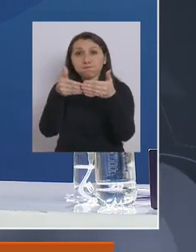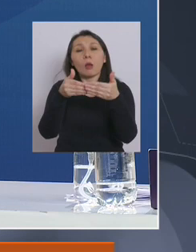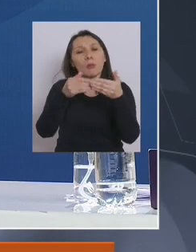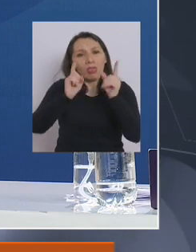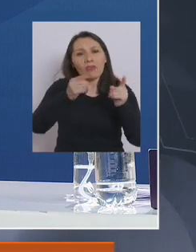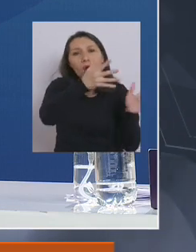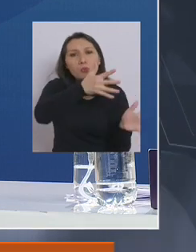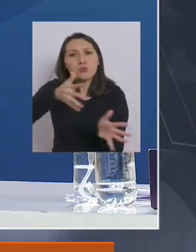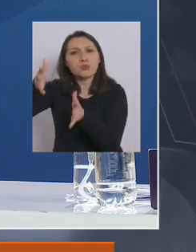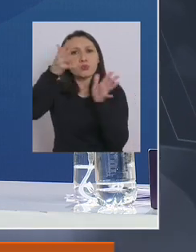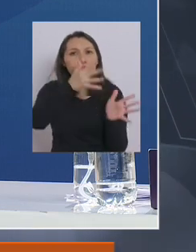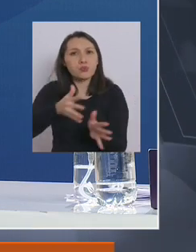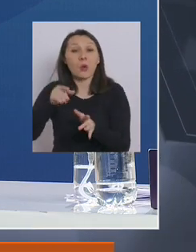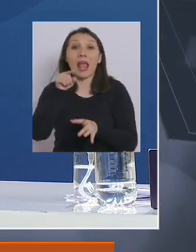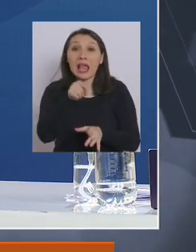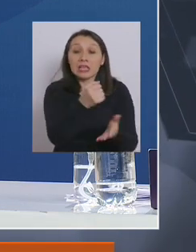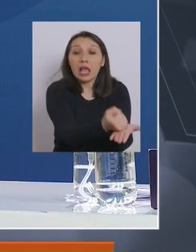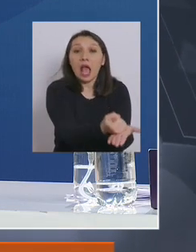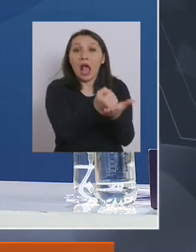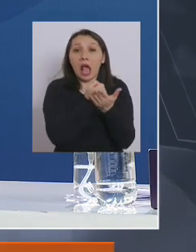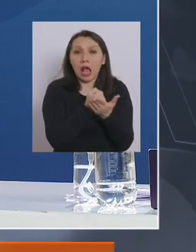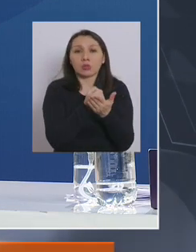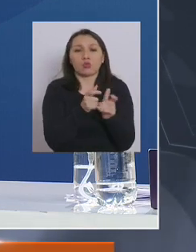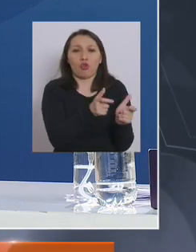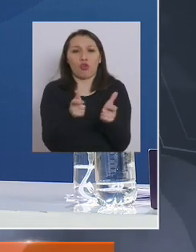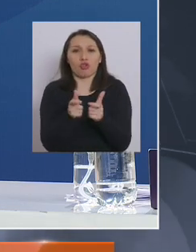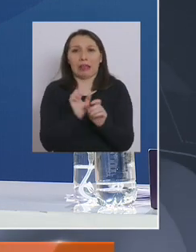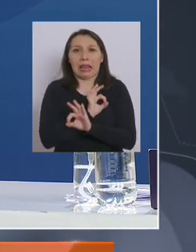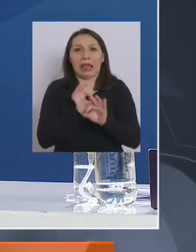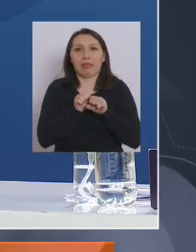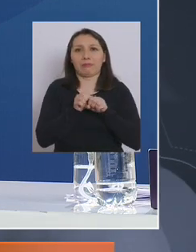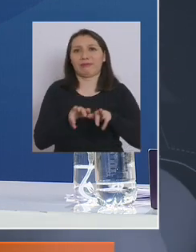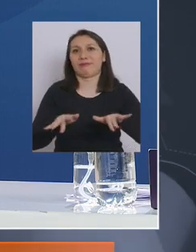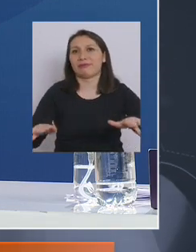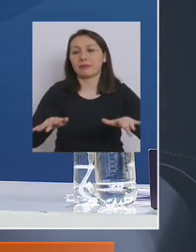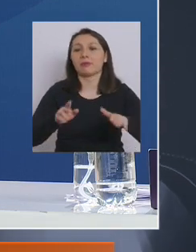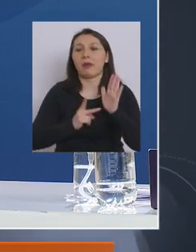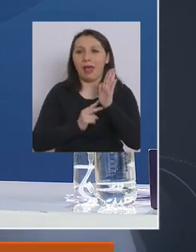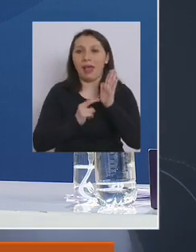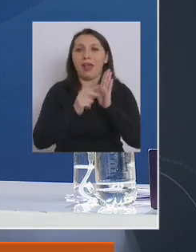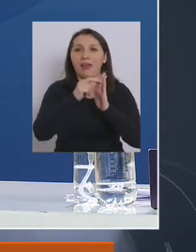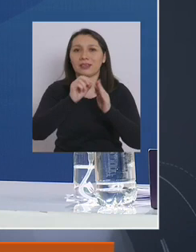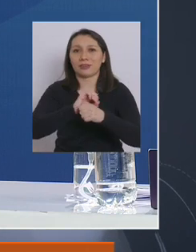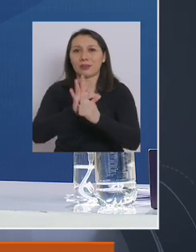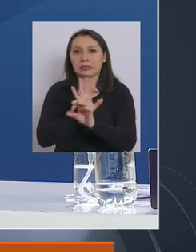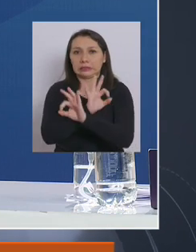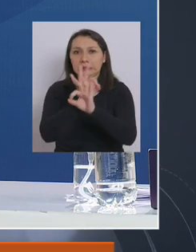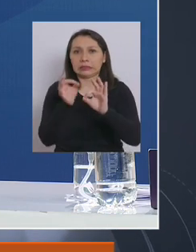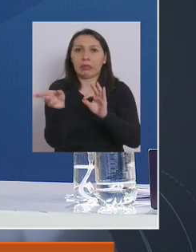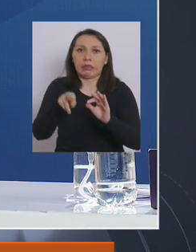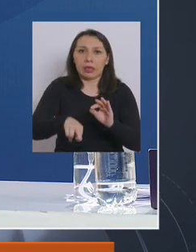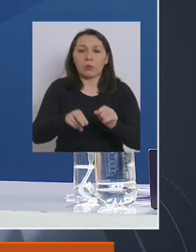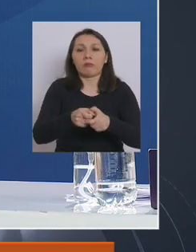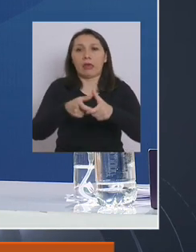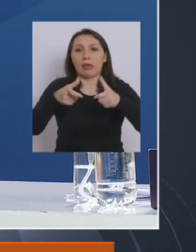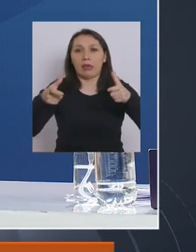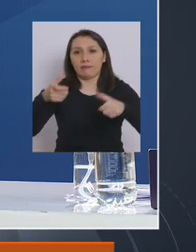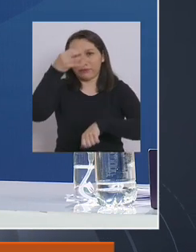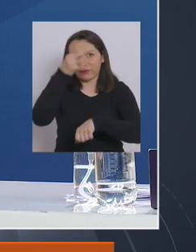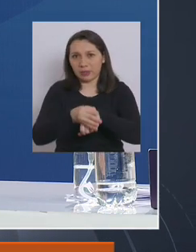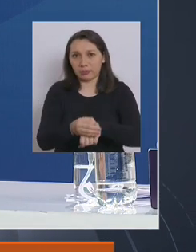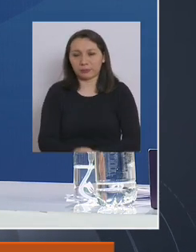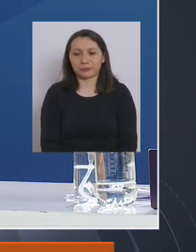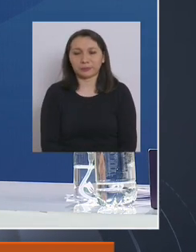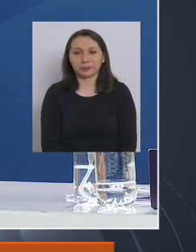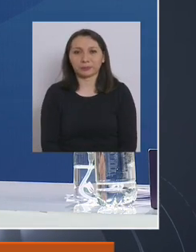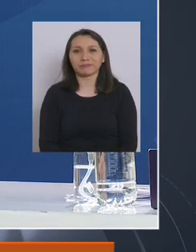lugar cerrado. Son las medidas que nos va a permitir contener y avanzar en este paso a paso sin tener un aumento significativo de los casos.